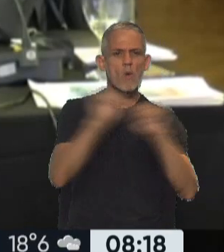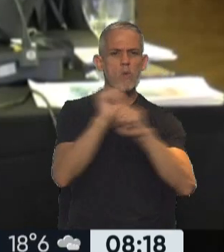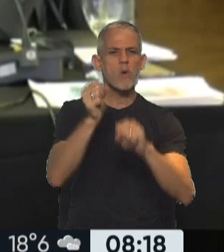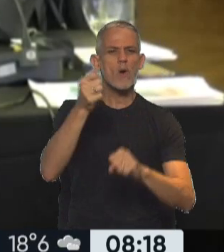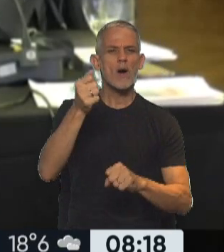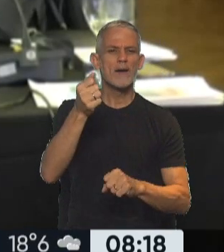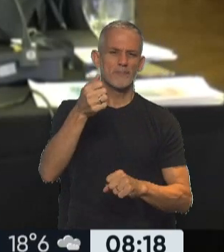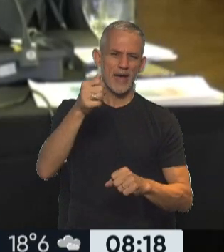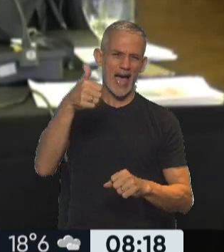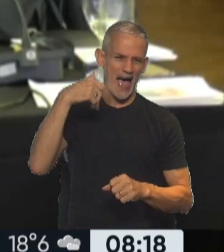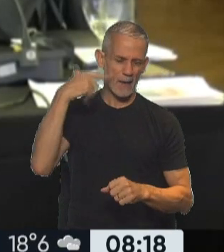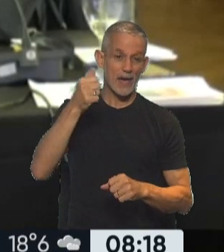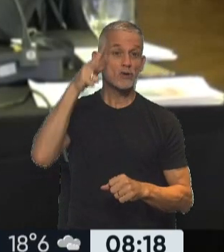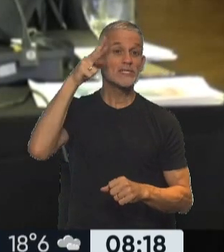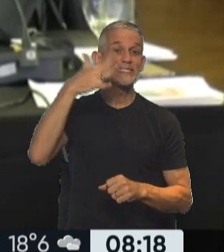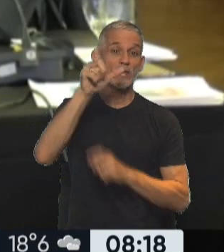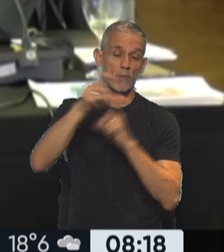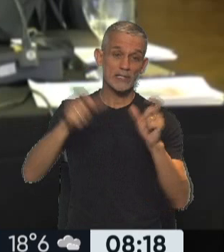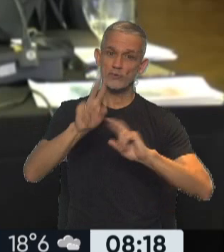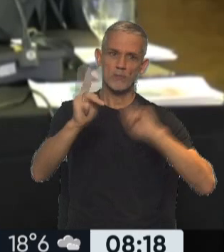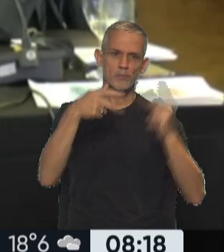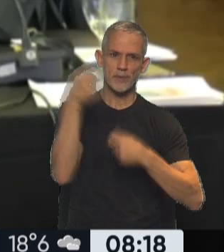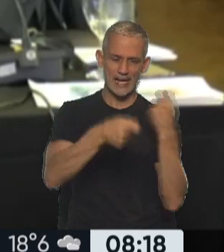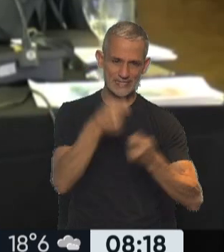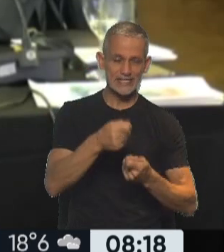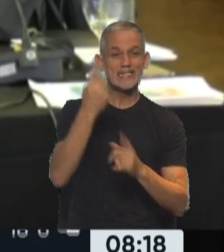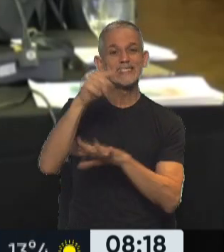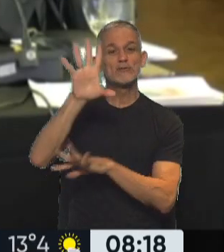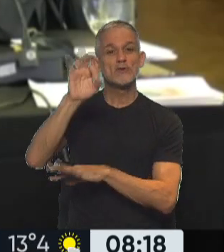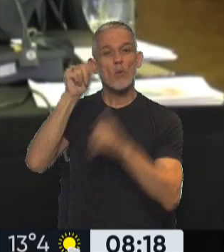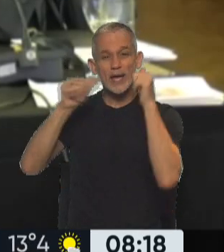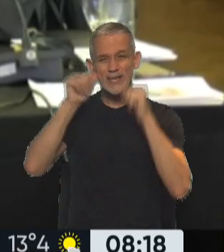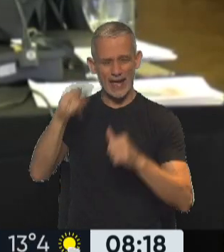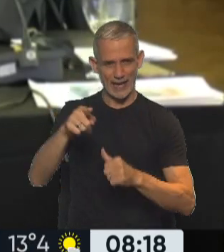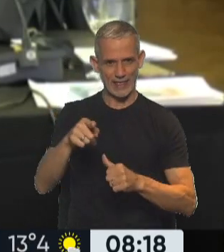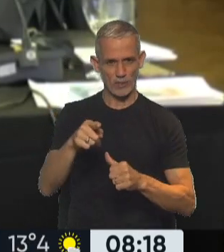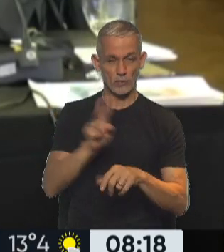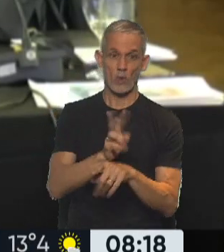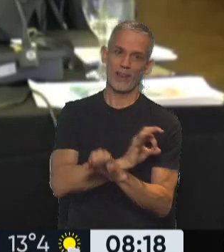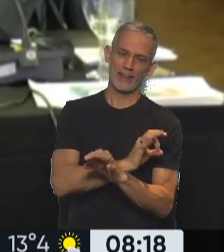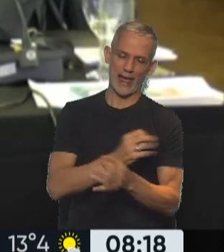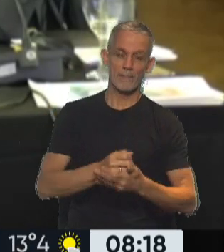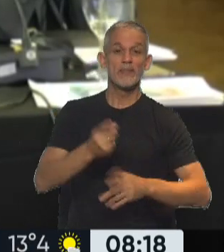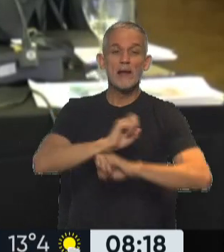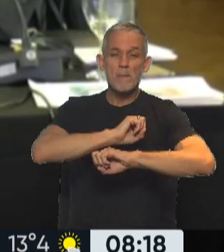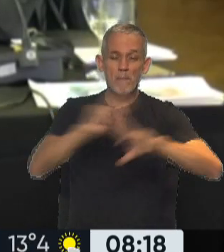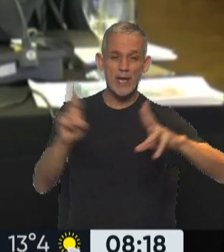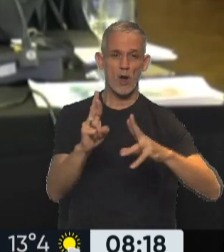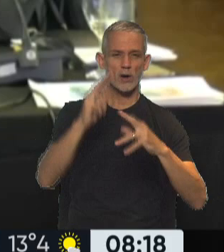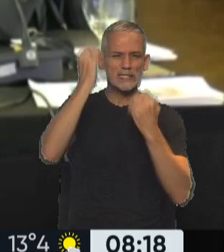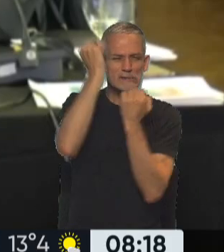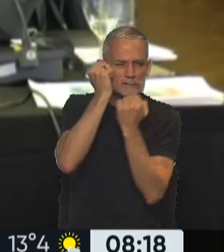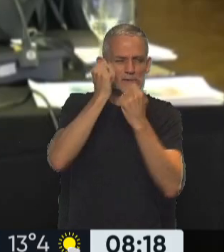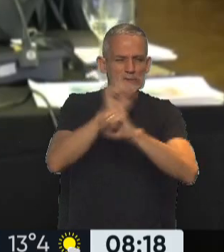fueron asesinadas y al menos 150 resultaron heridas. El peor ataque terrorista